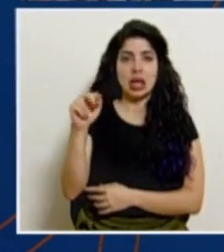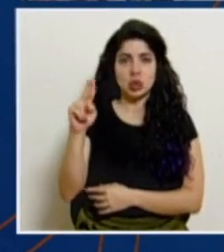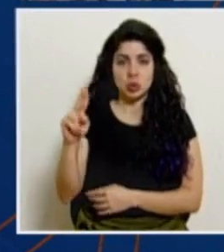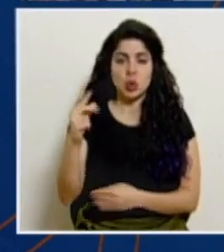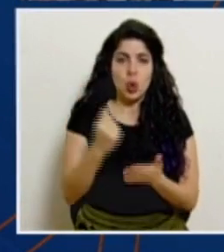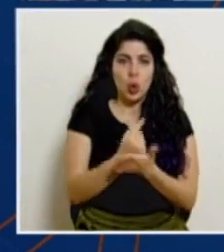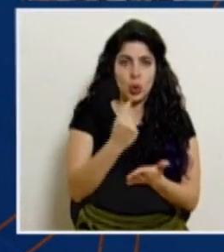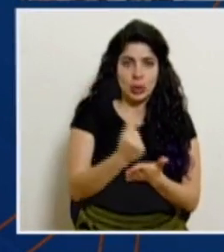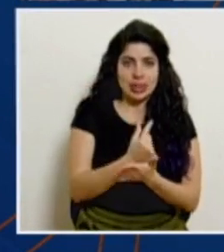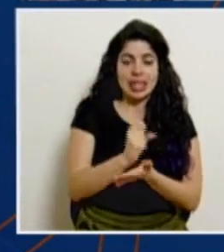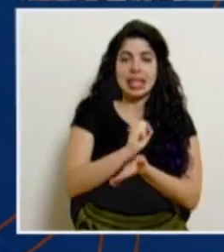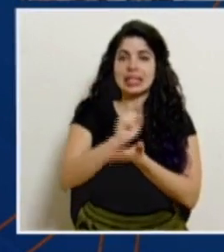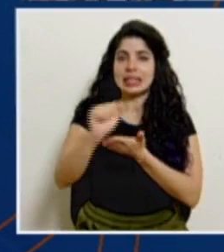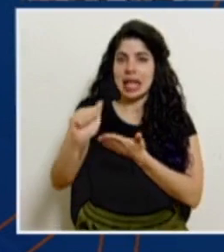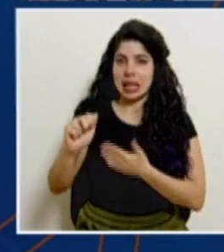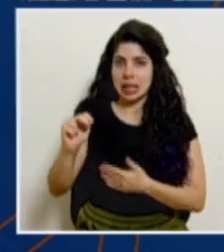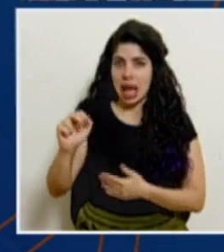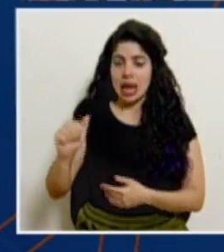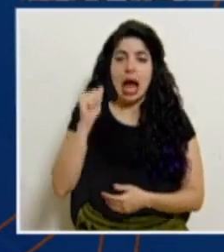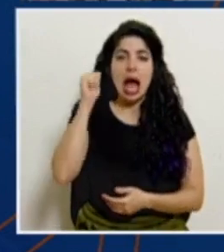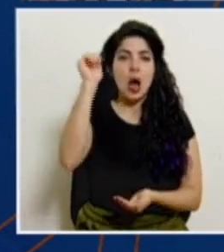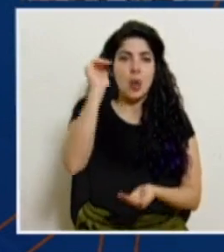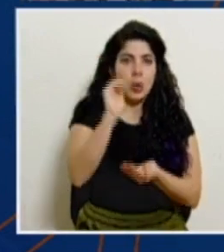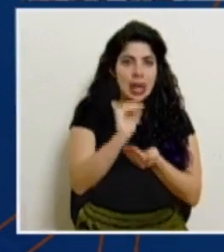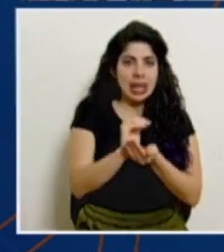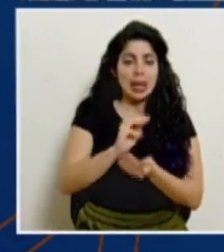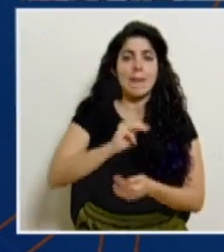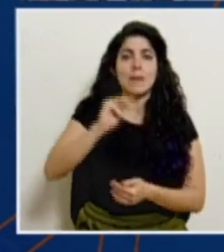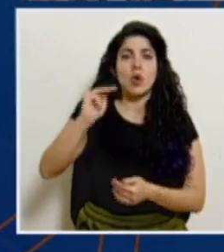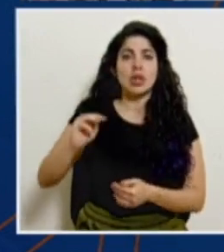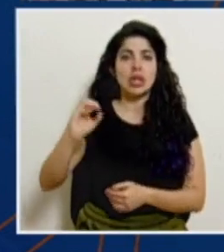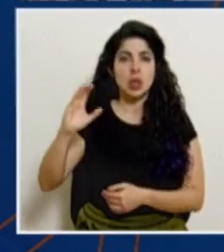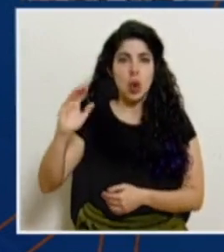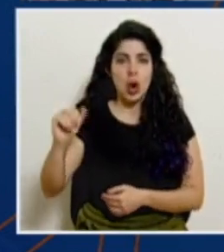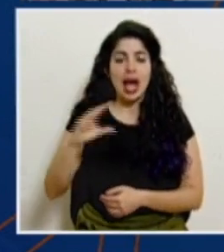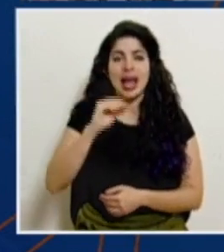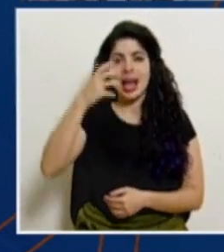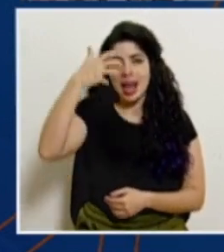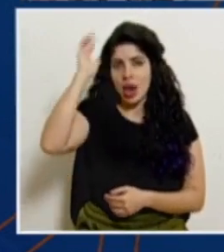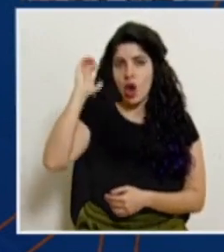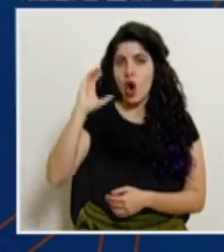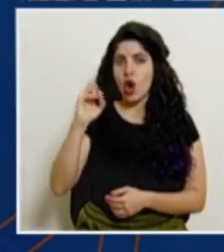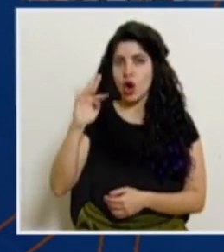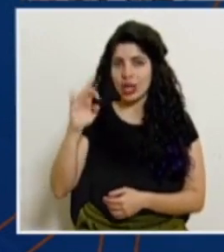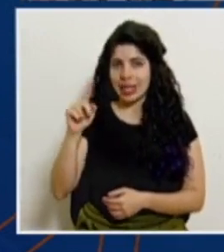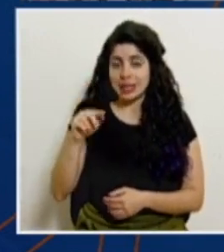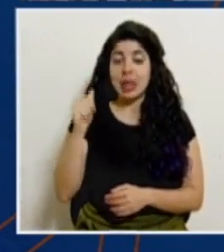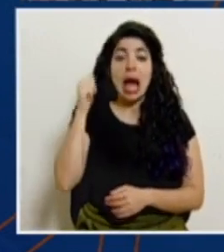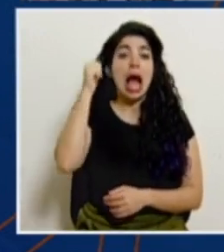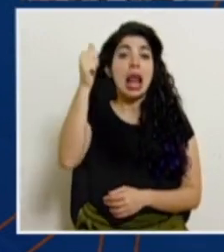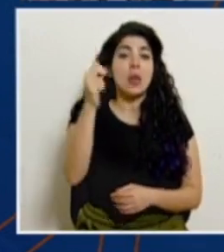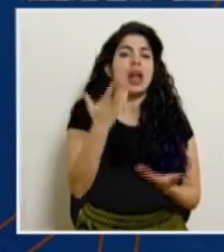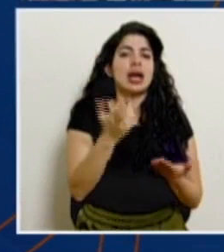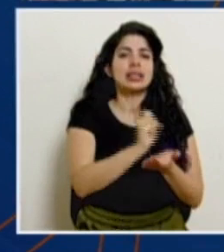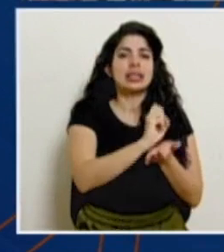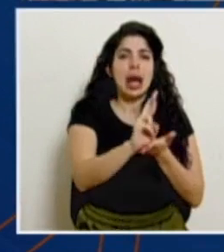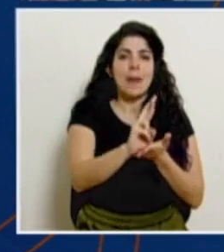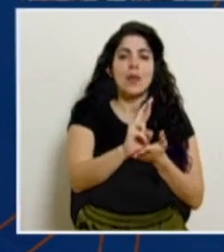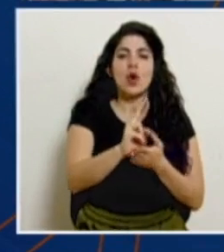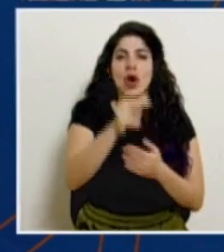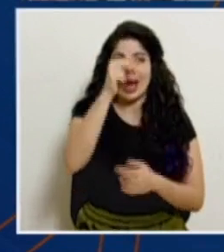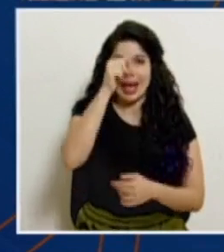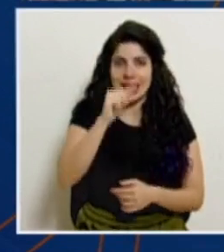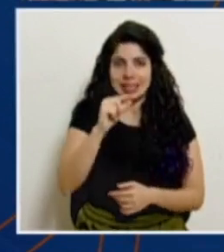Goicoechea, Santa Ana, Alajuelita, Montes de Oca y León Cortés. En Alajuela, San Ramón, Grecia,